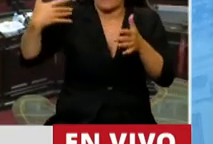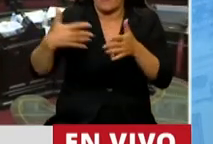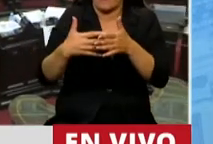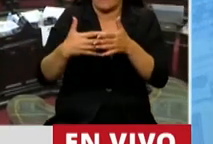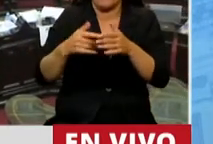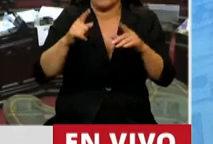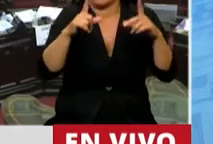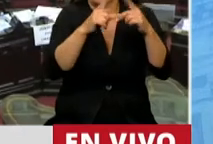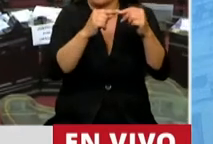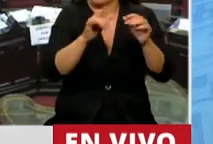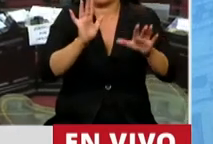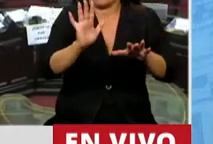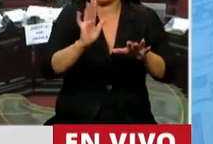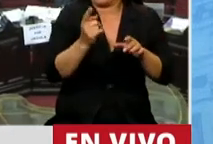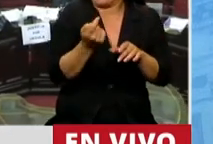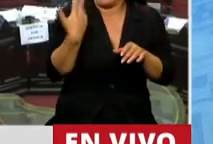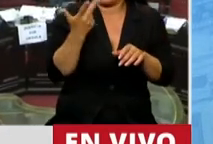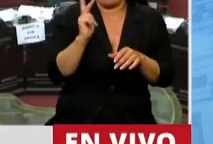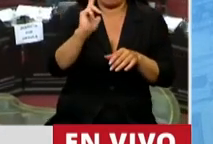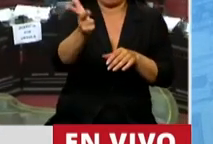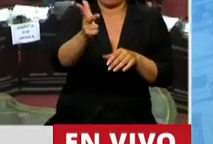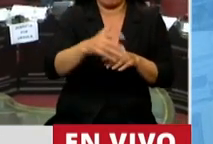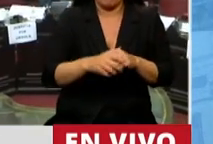objetivos que acabo de señalar.